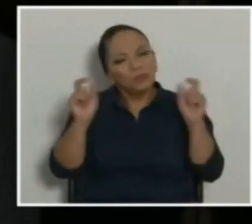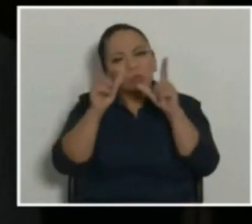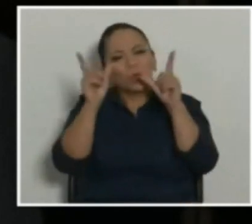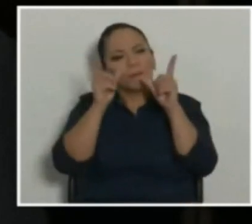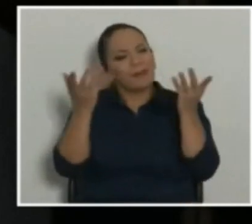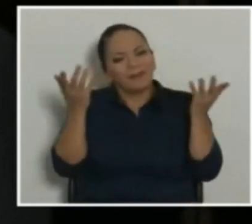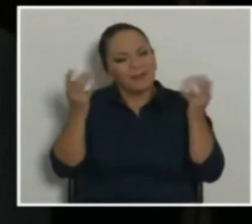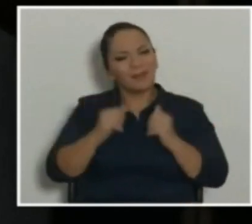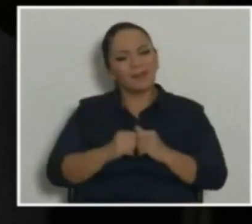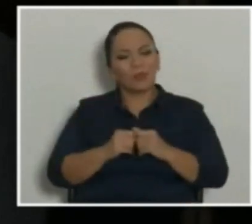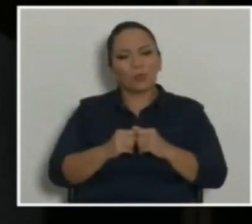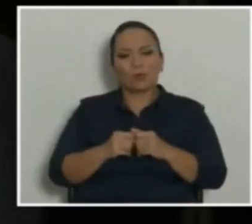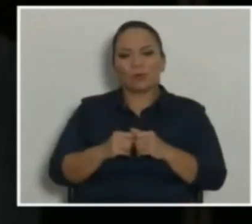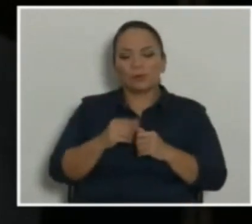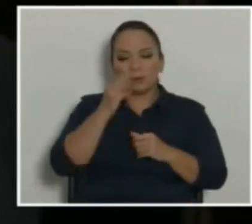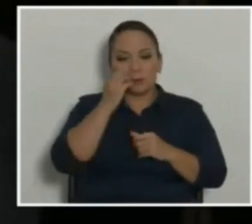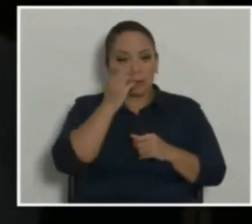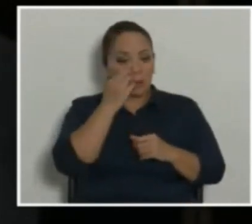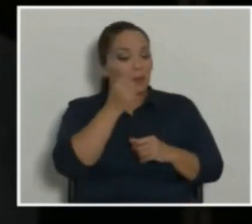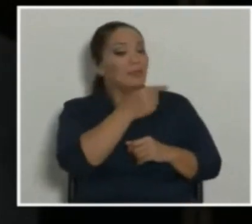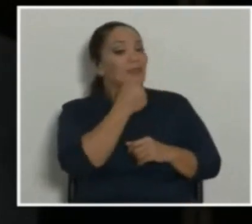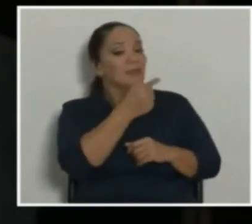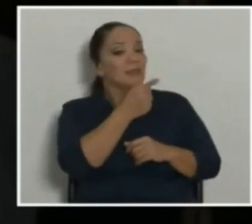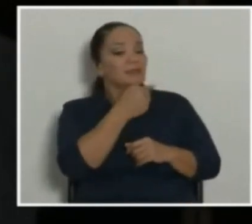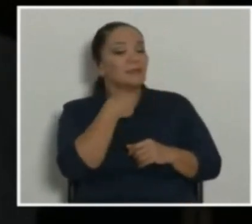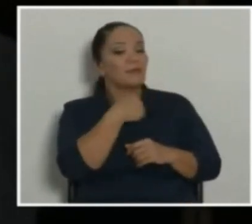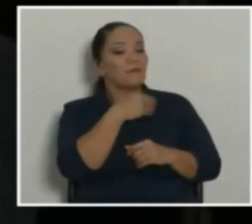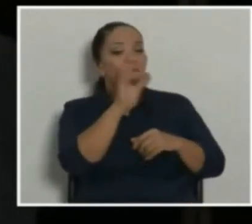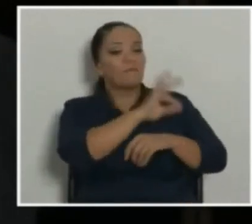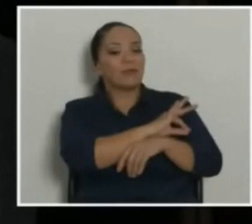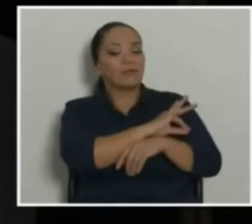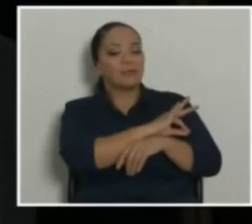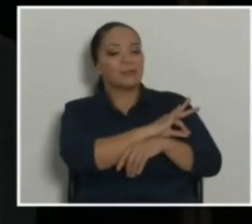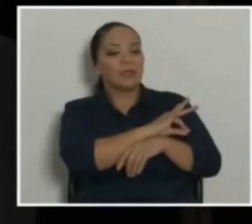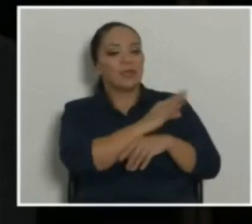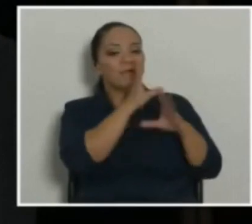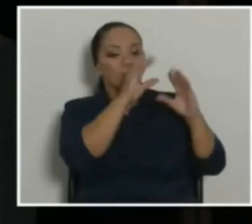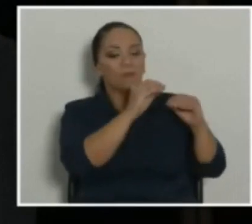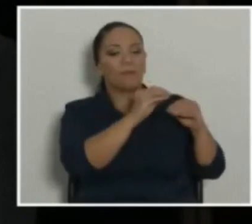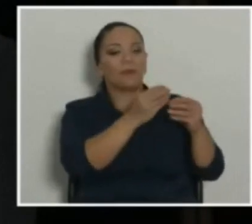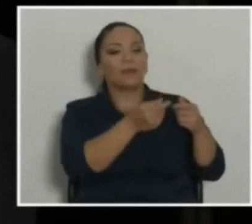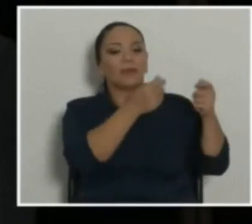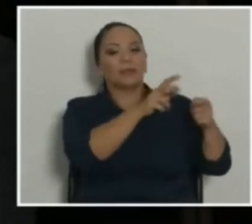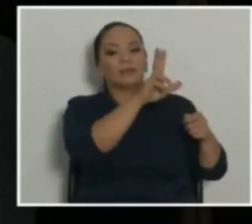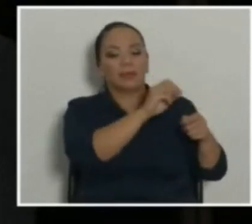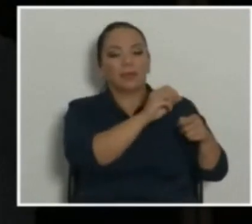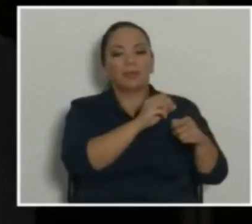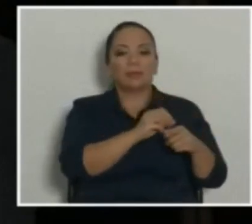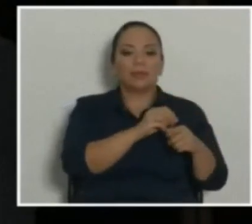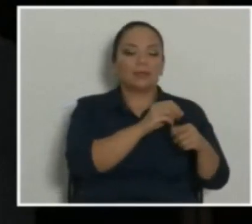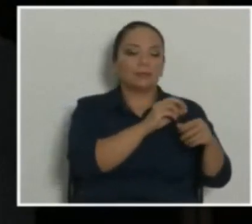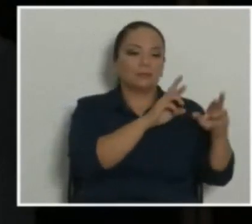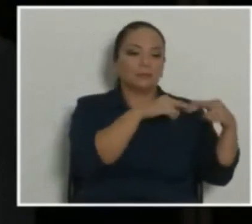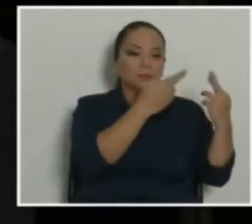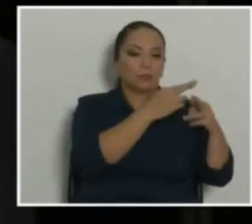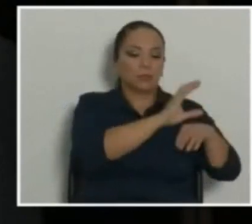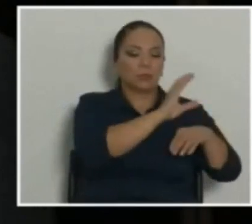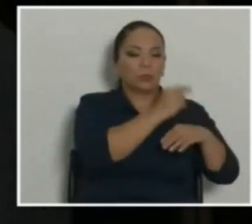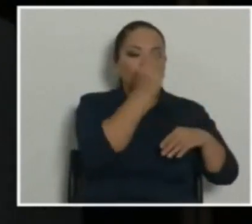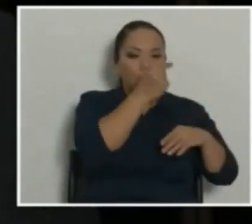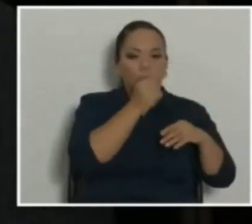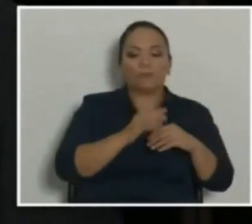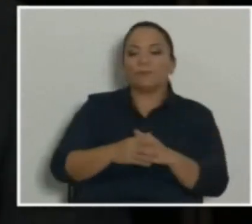¿De qué algo? Sí. La fecha para entregar el informe es el 30, porque la fecha del Consejo de Gobierno es el 30. Bueno, eso es una